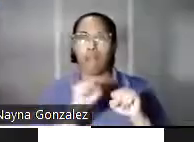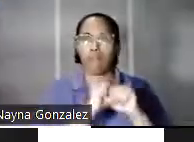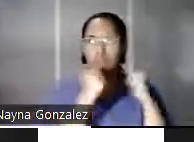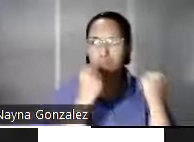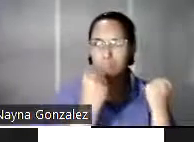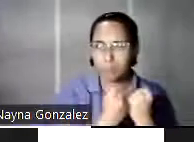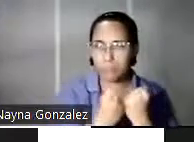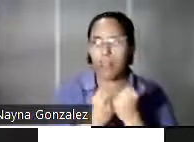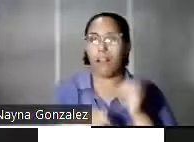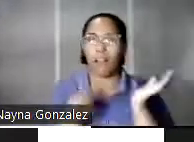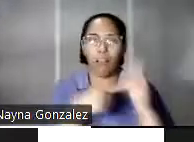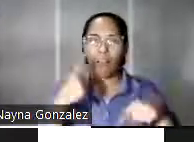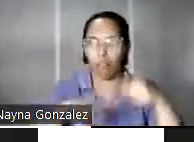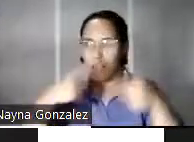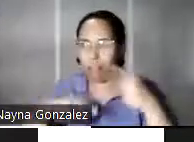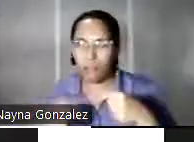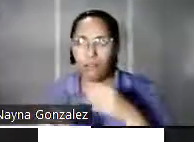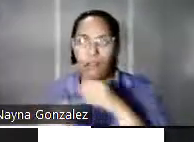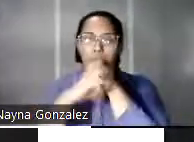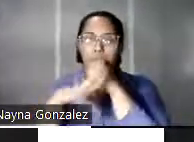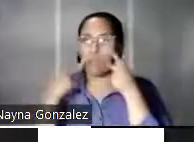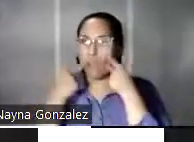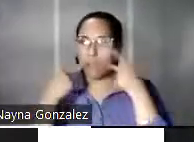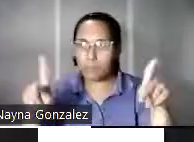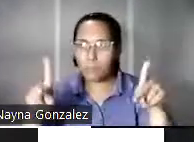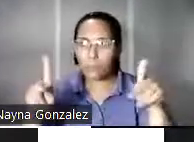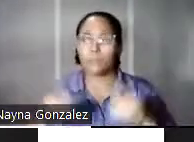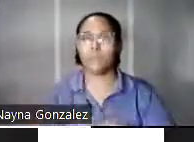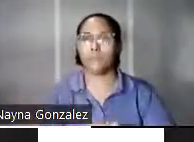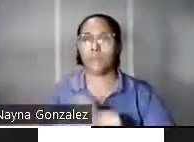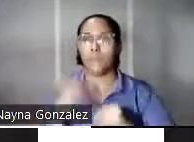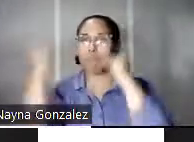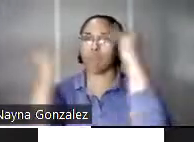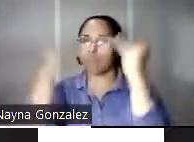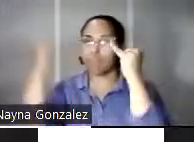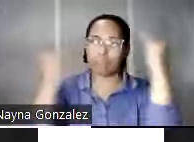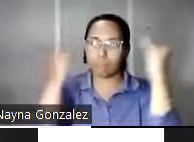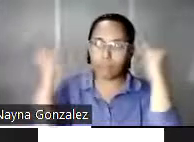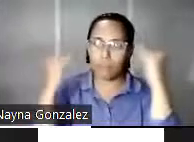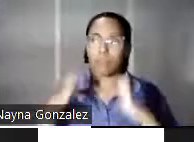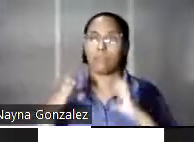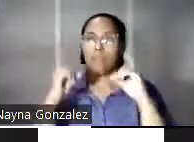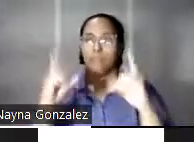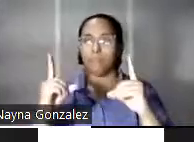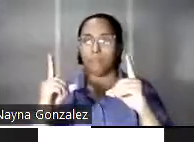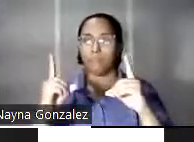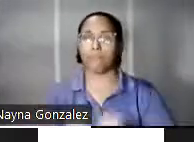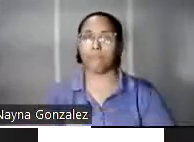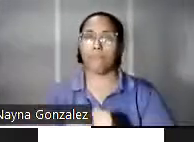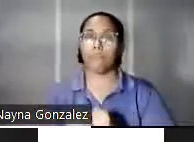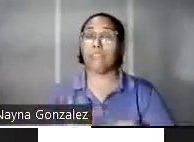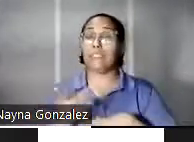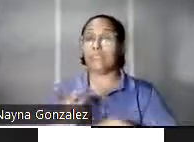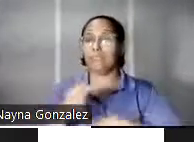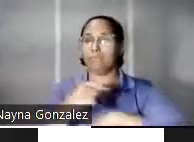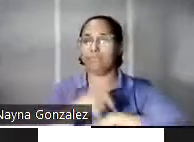de la discusión pública, a promover la pluralidad de las ideas y la educación. En ese sentido,